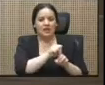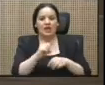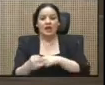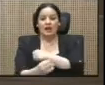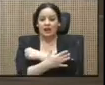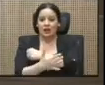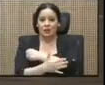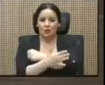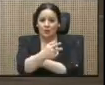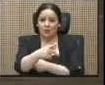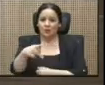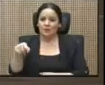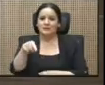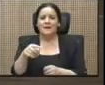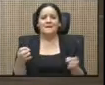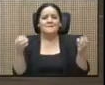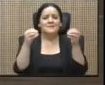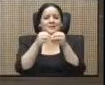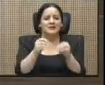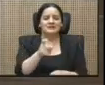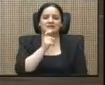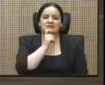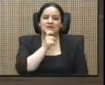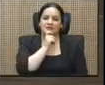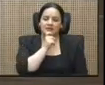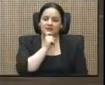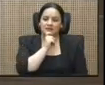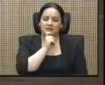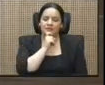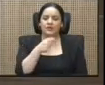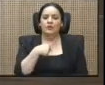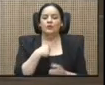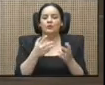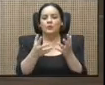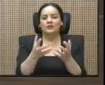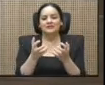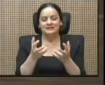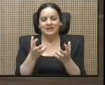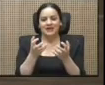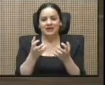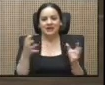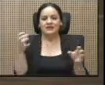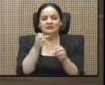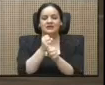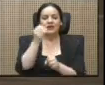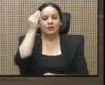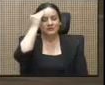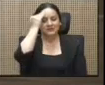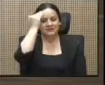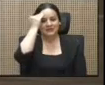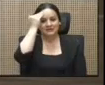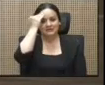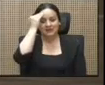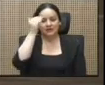es más difícil. Yo quisiera que hicieran conciencia